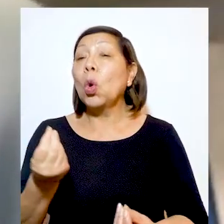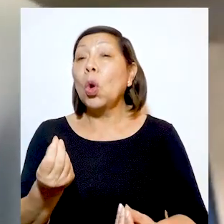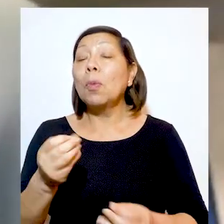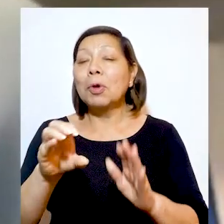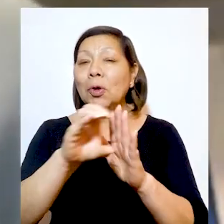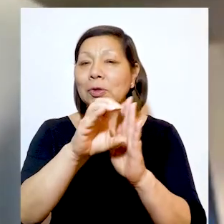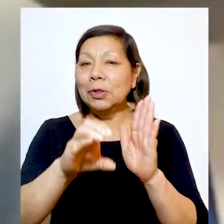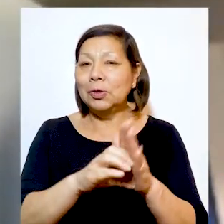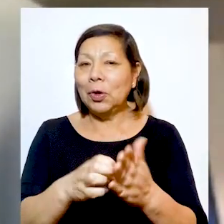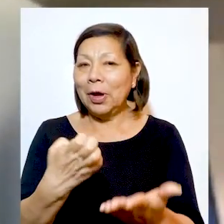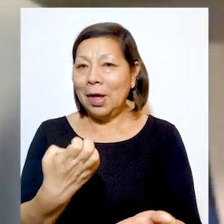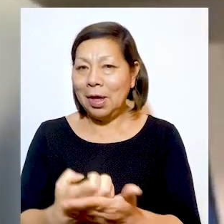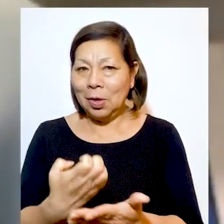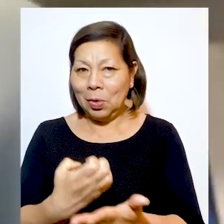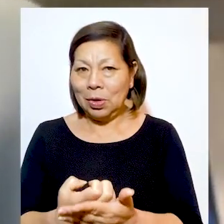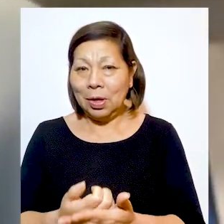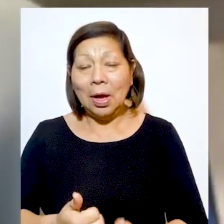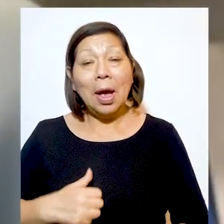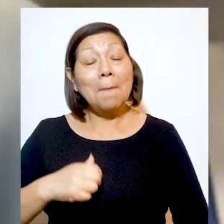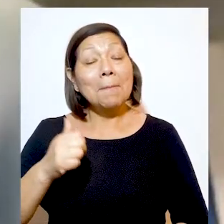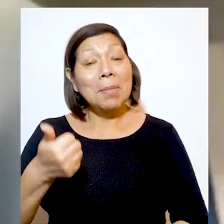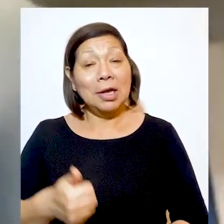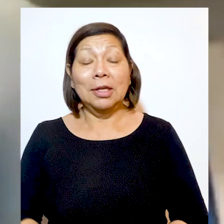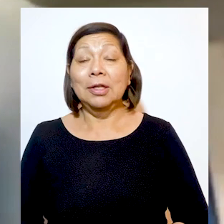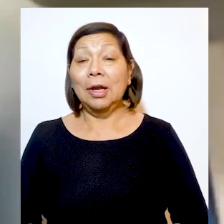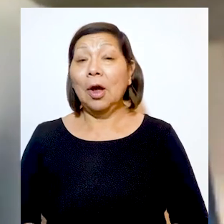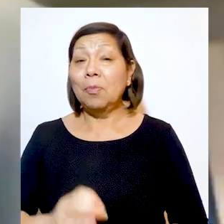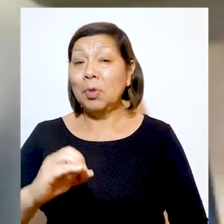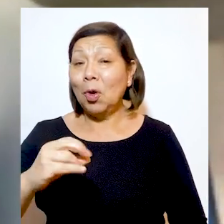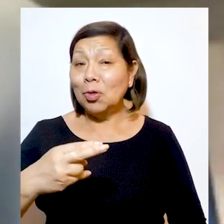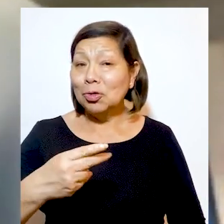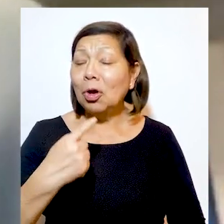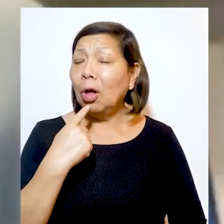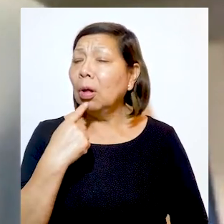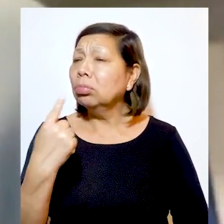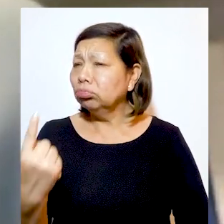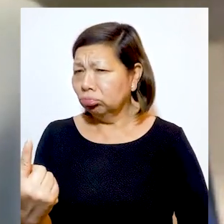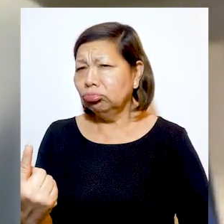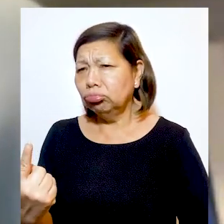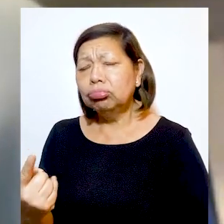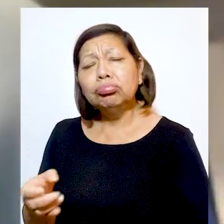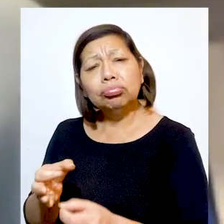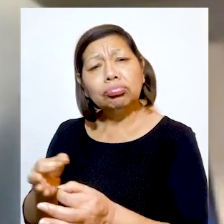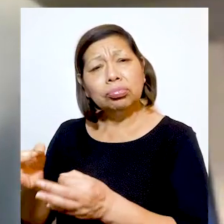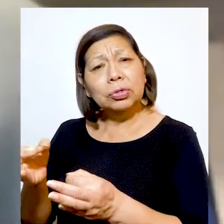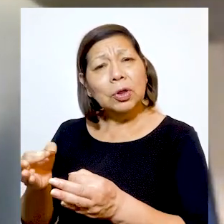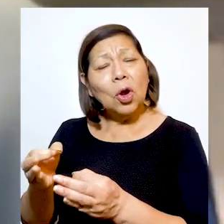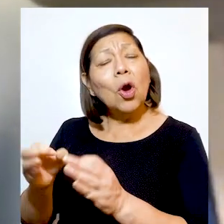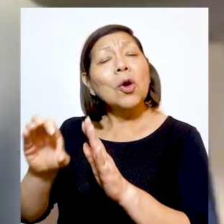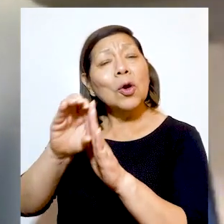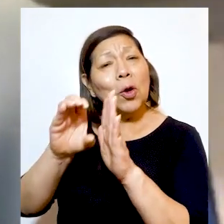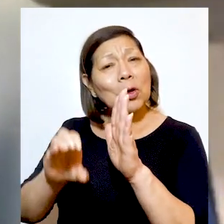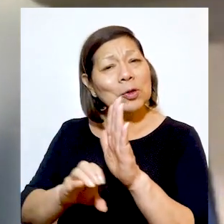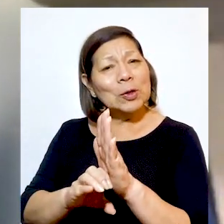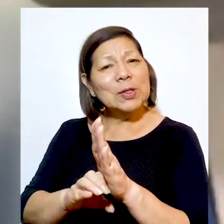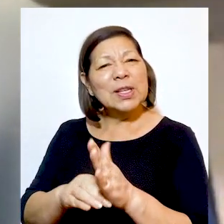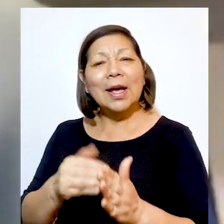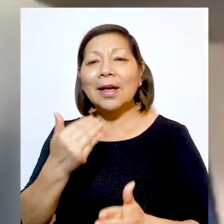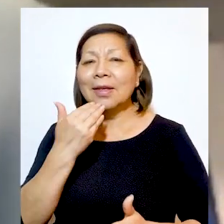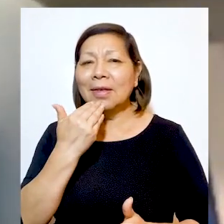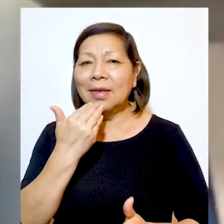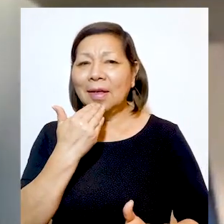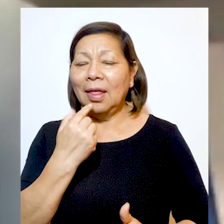Constitución Económica, el magistrado César Ochoa analizó el marco constitucional en el que se